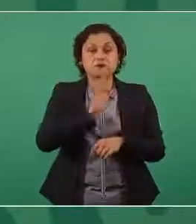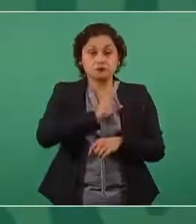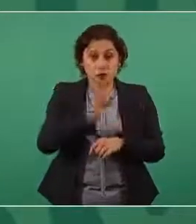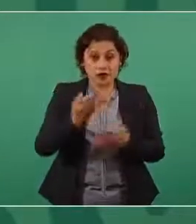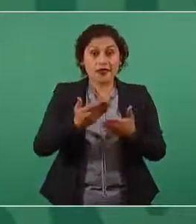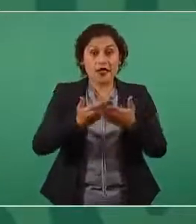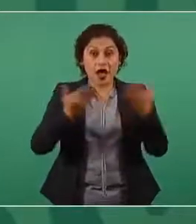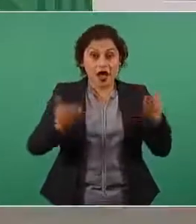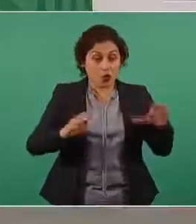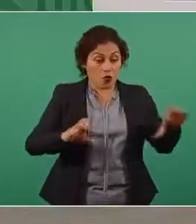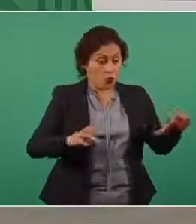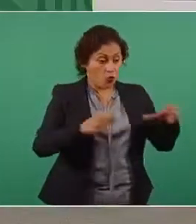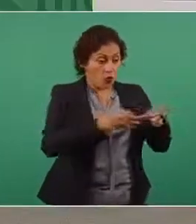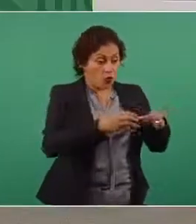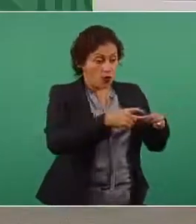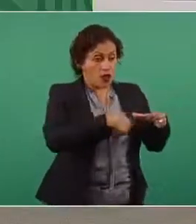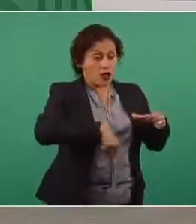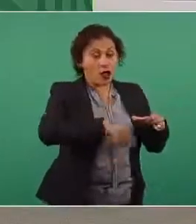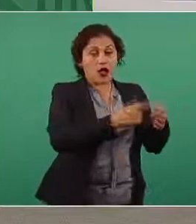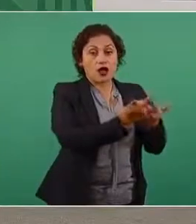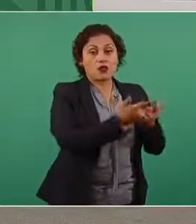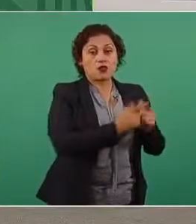de que se unen todos.